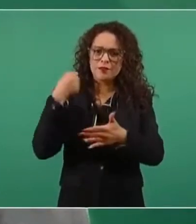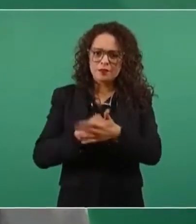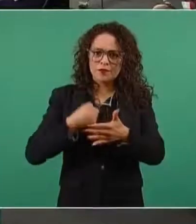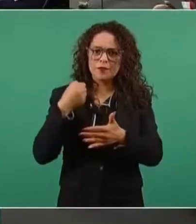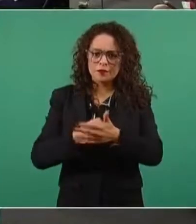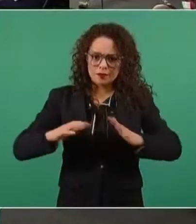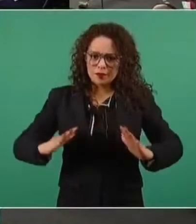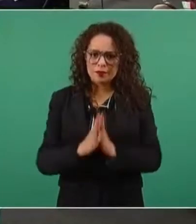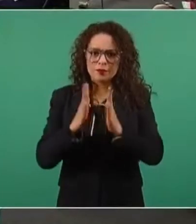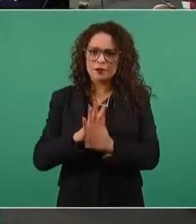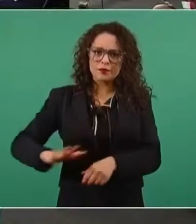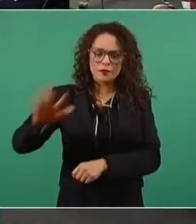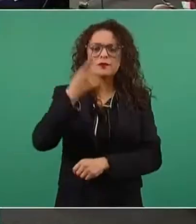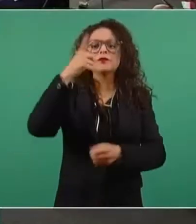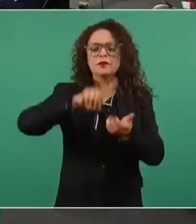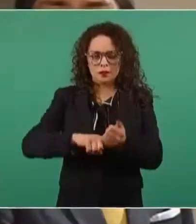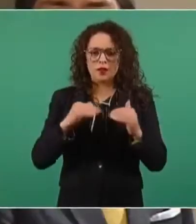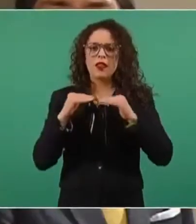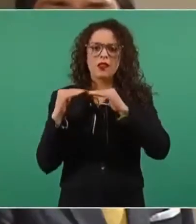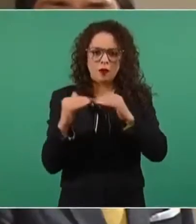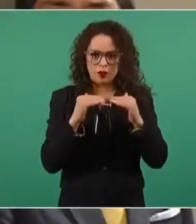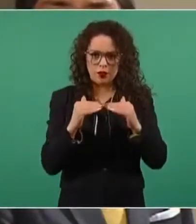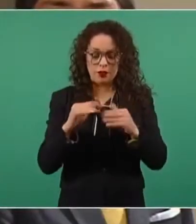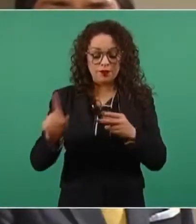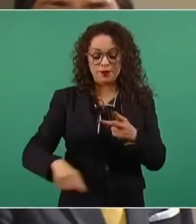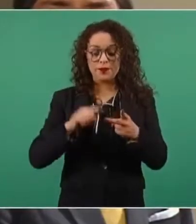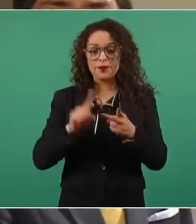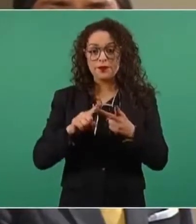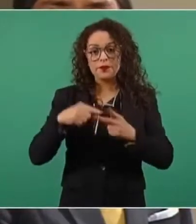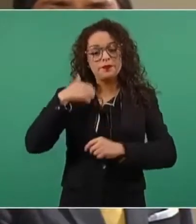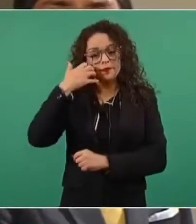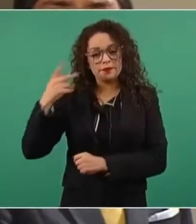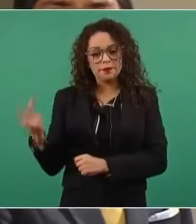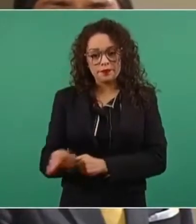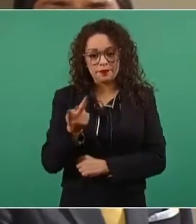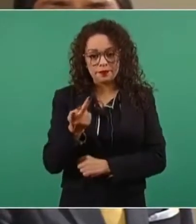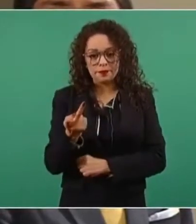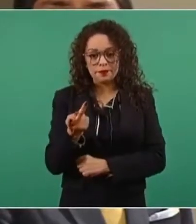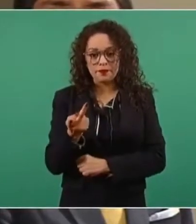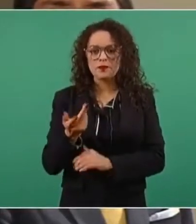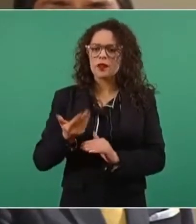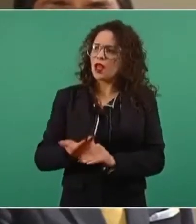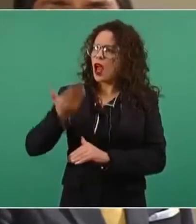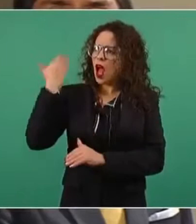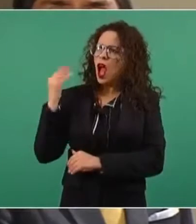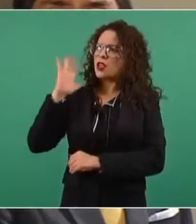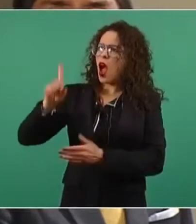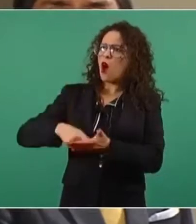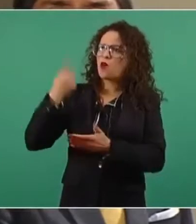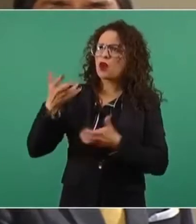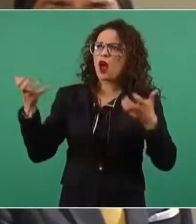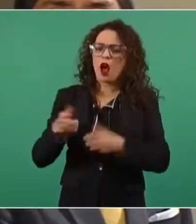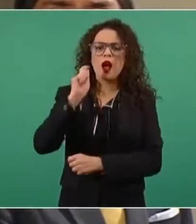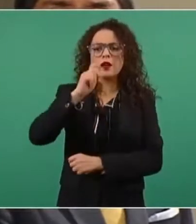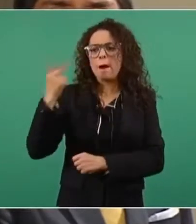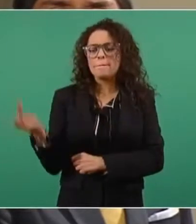de los ciudadanos. Presidente de México, mi segunda pregunta es un ejercicio periodístico. Ya lo hicimos alguna vez. Es una